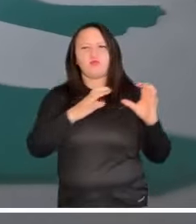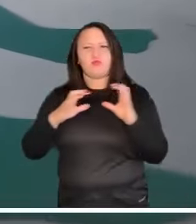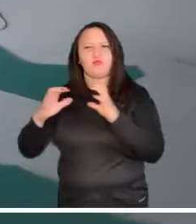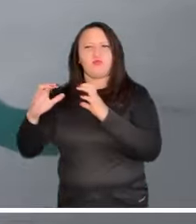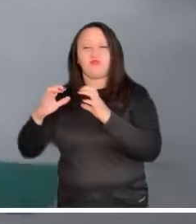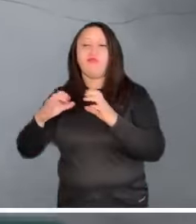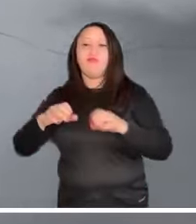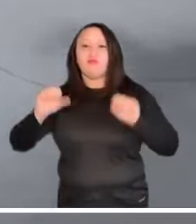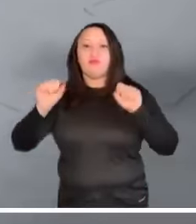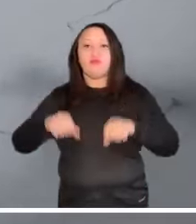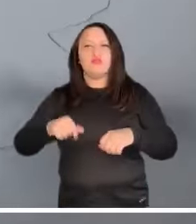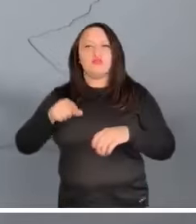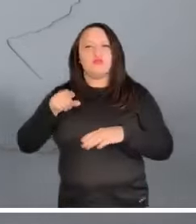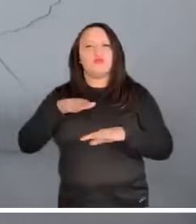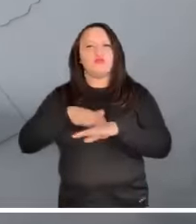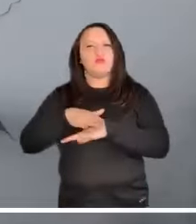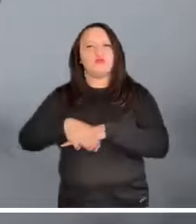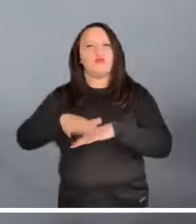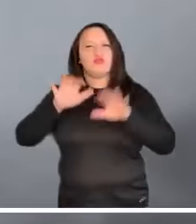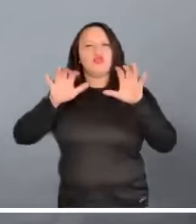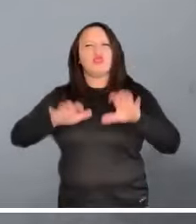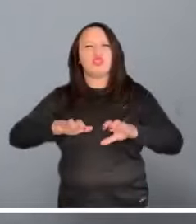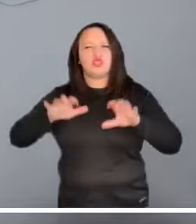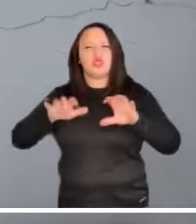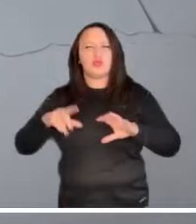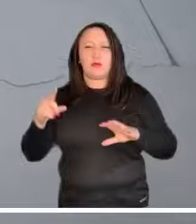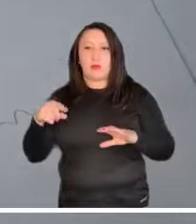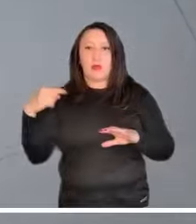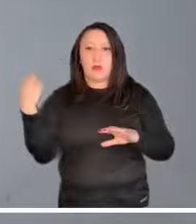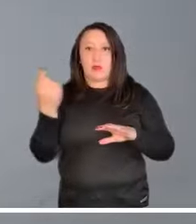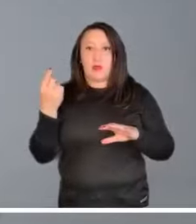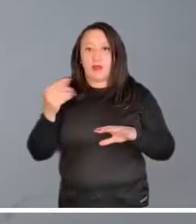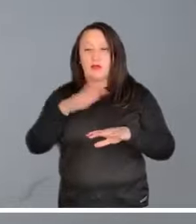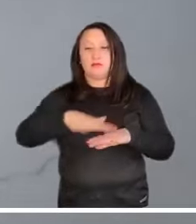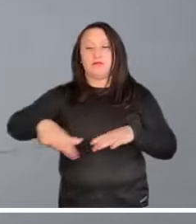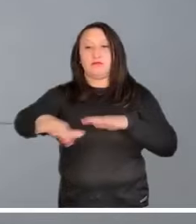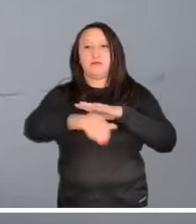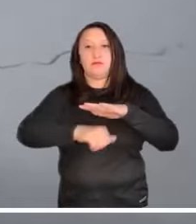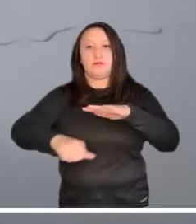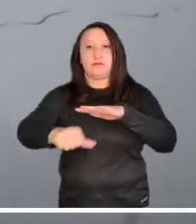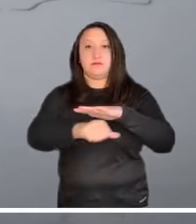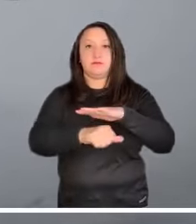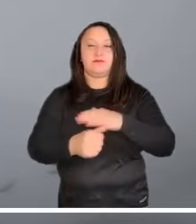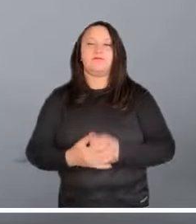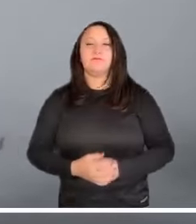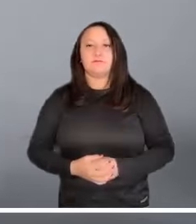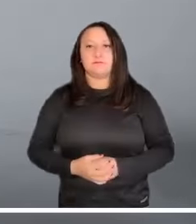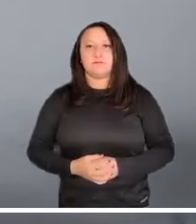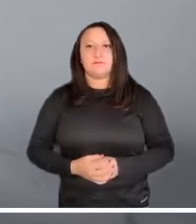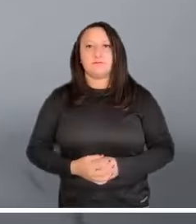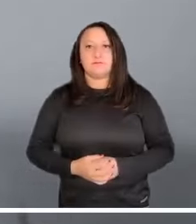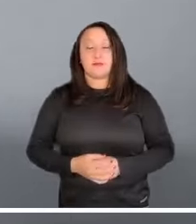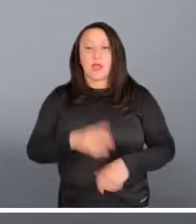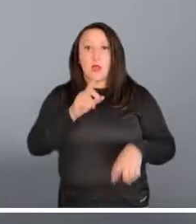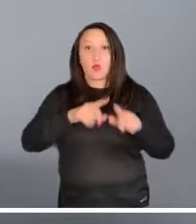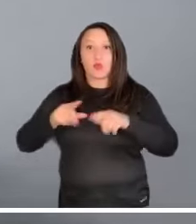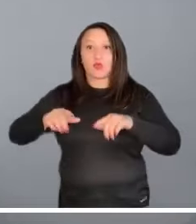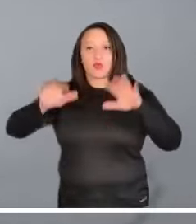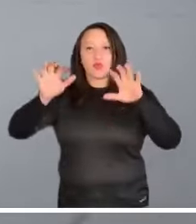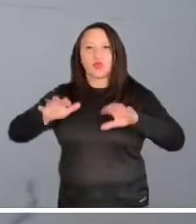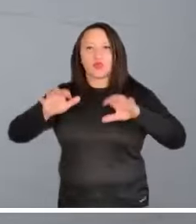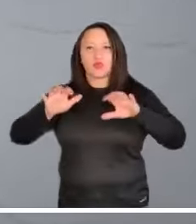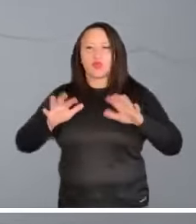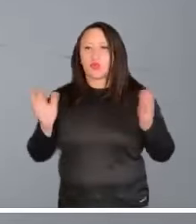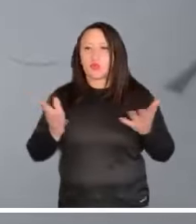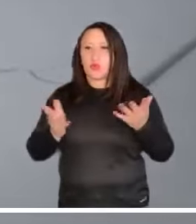por lo que no se descartan precipitaciones generalizadas en el área. Es posible observar algunas precipitaciones notables